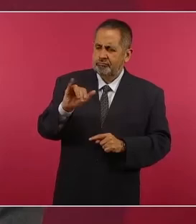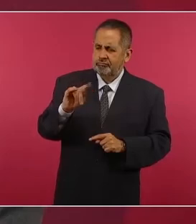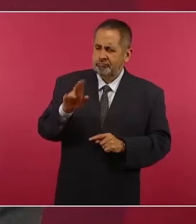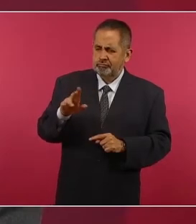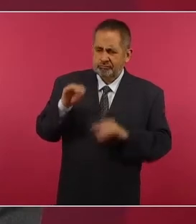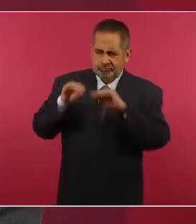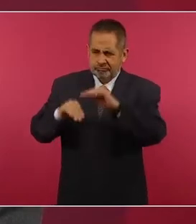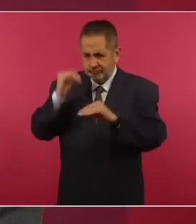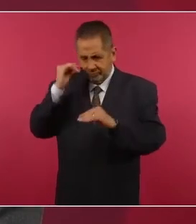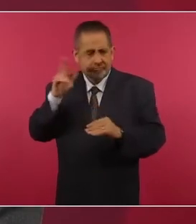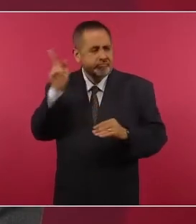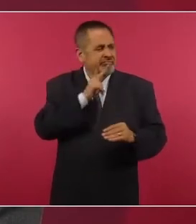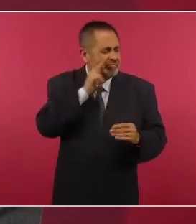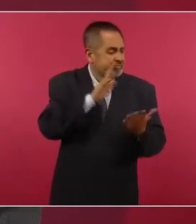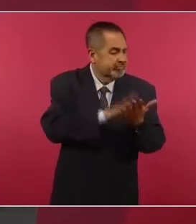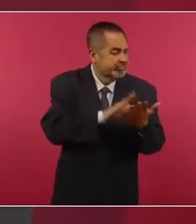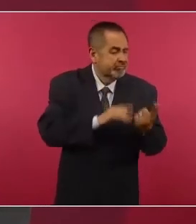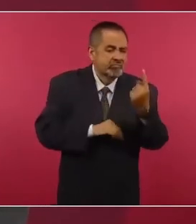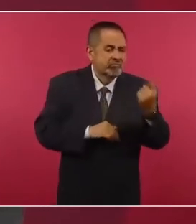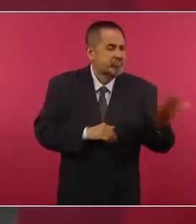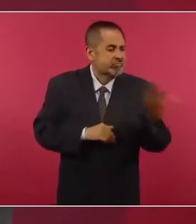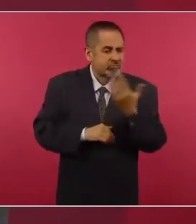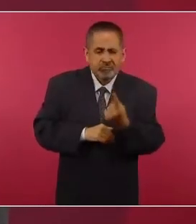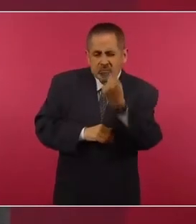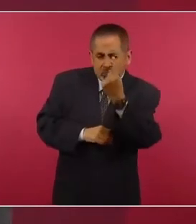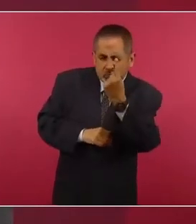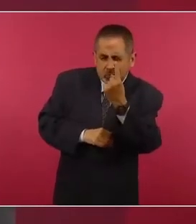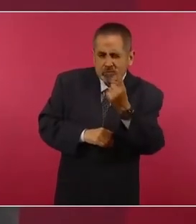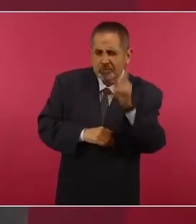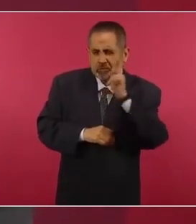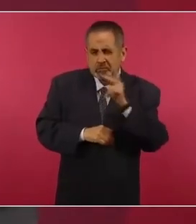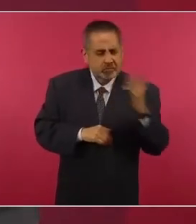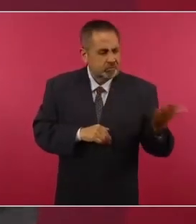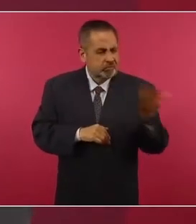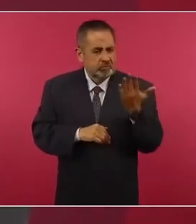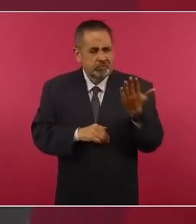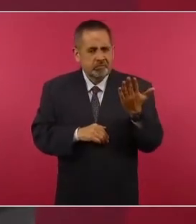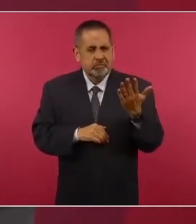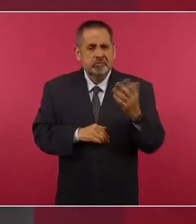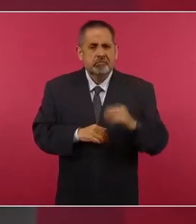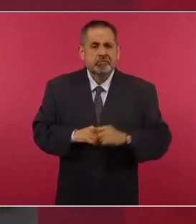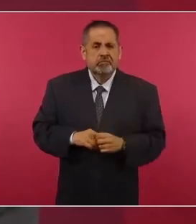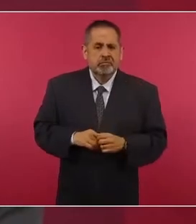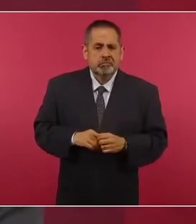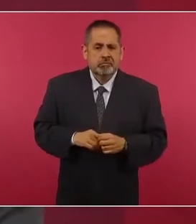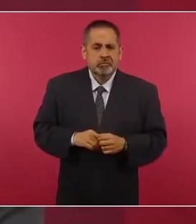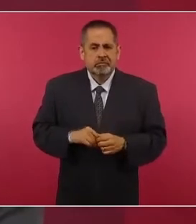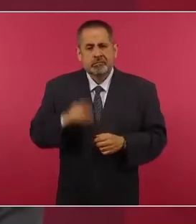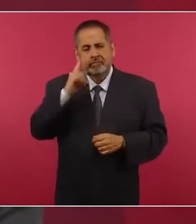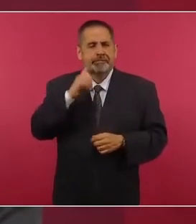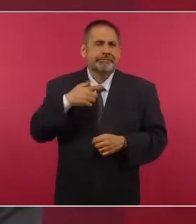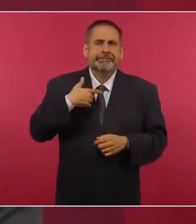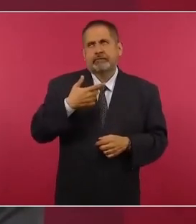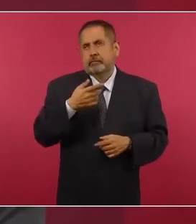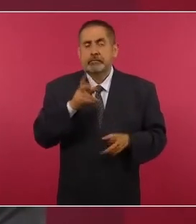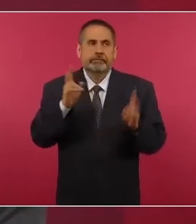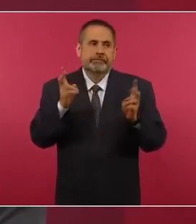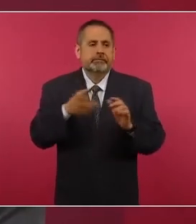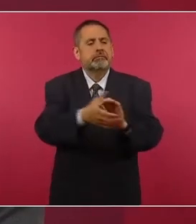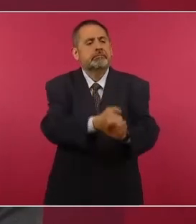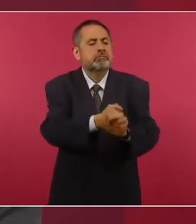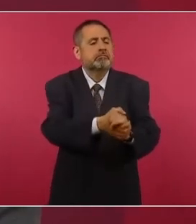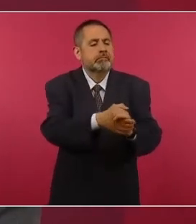si él presenta una prueba. No el saludo a la mamá